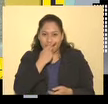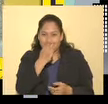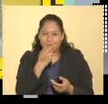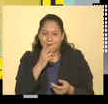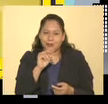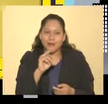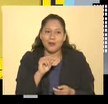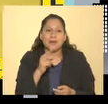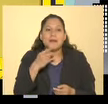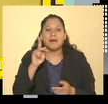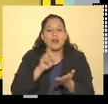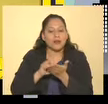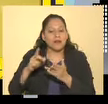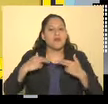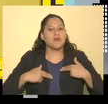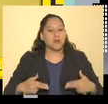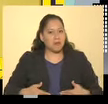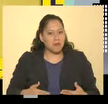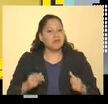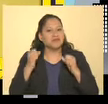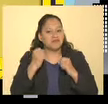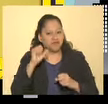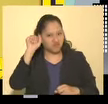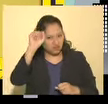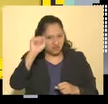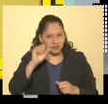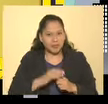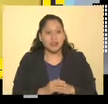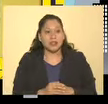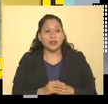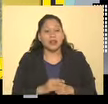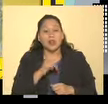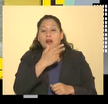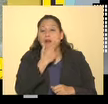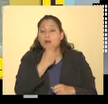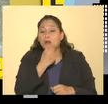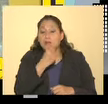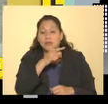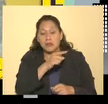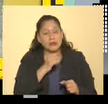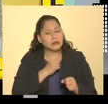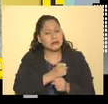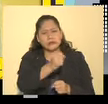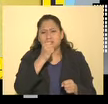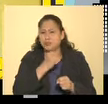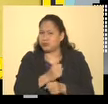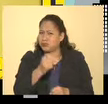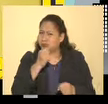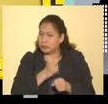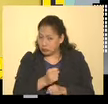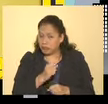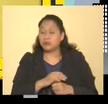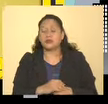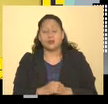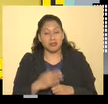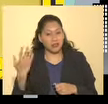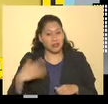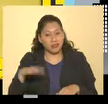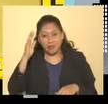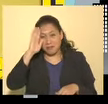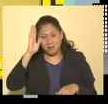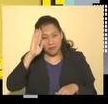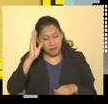hasta derechos humanos hubiera protestado. Que le dan una calentada, una torturada, pero tremenda.